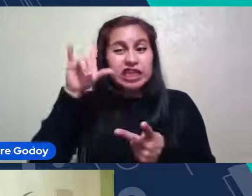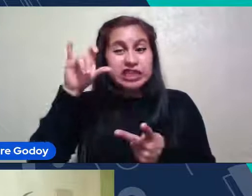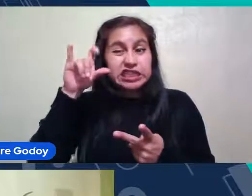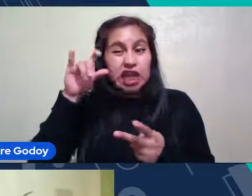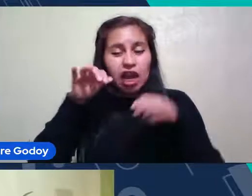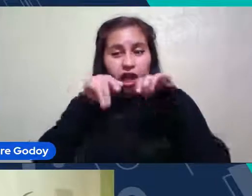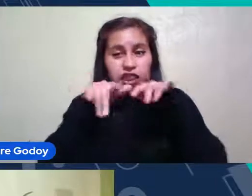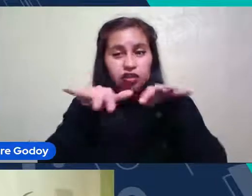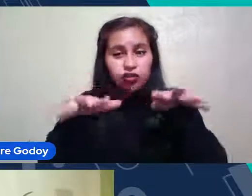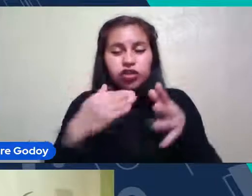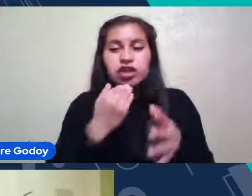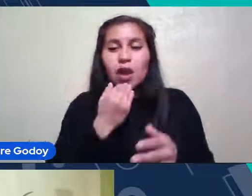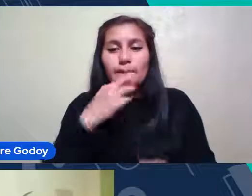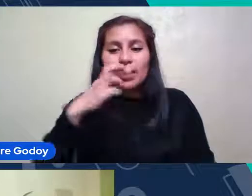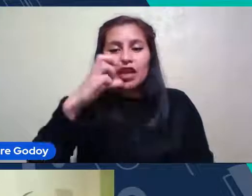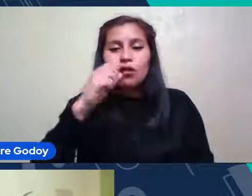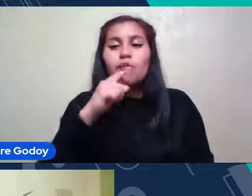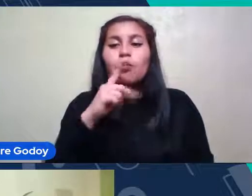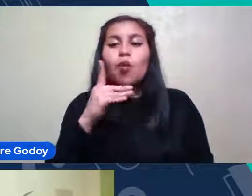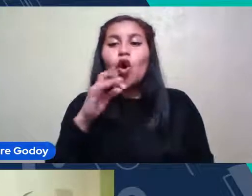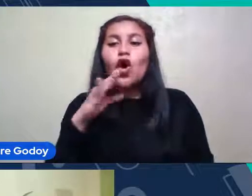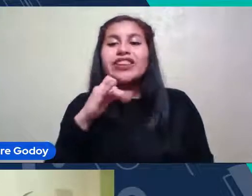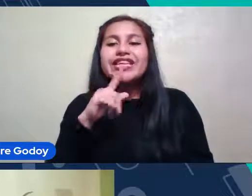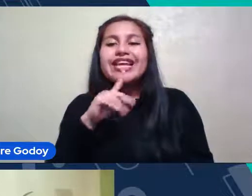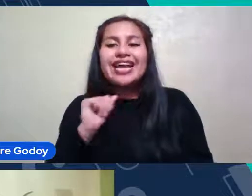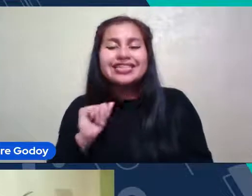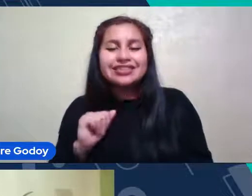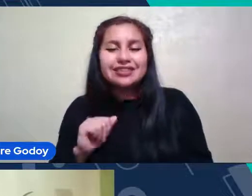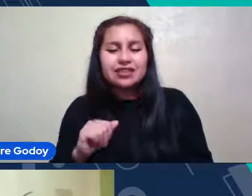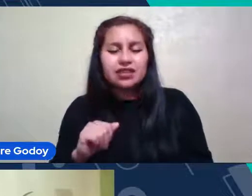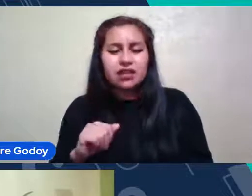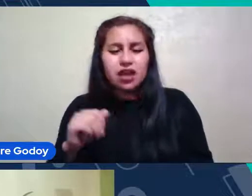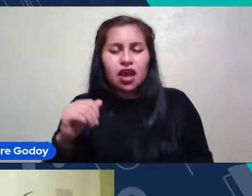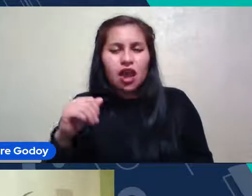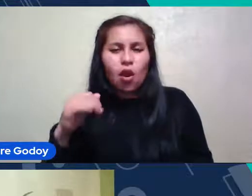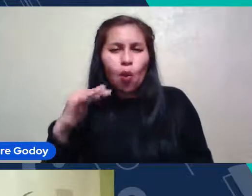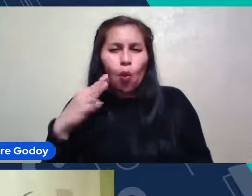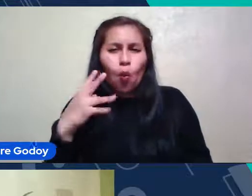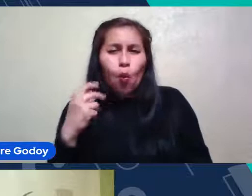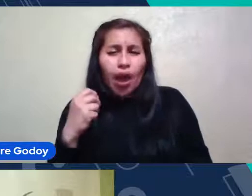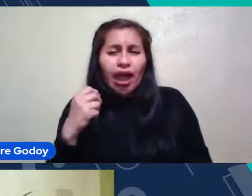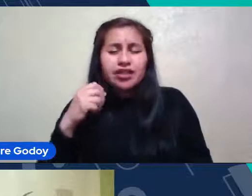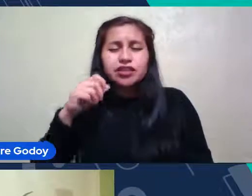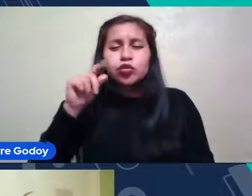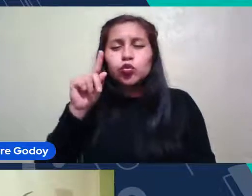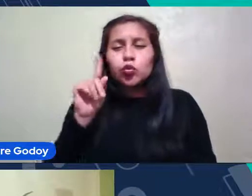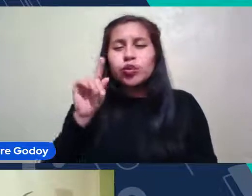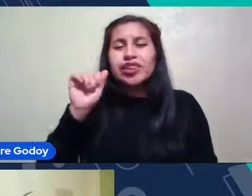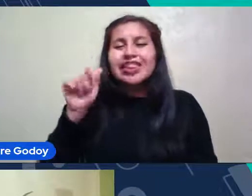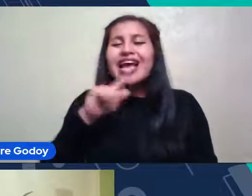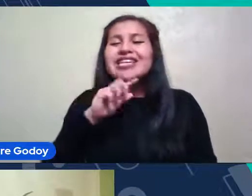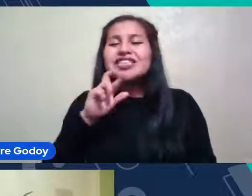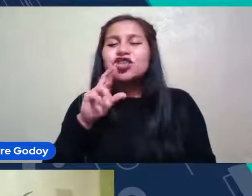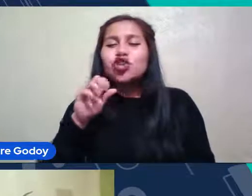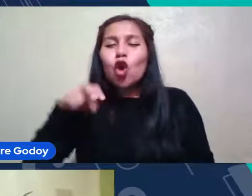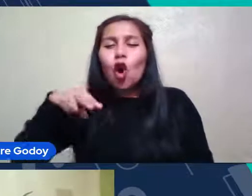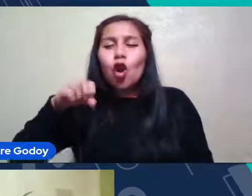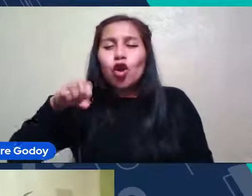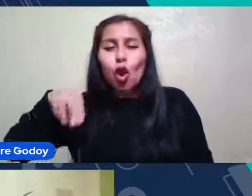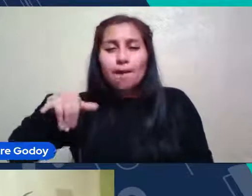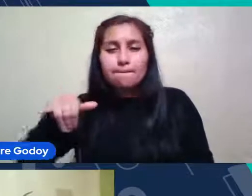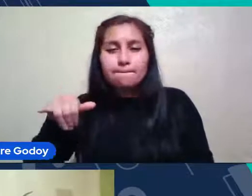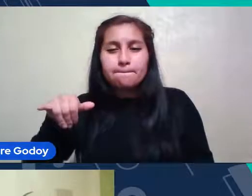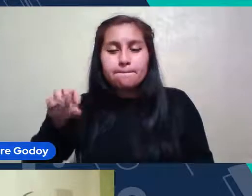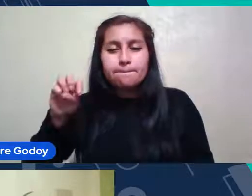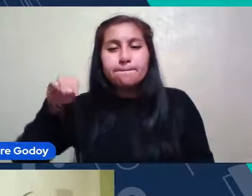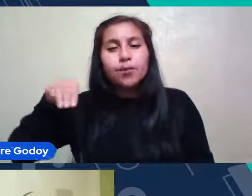Tengo Un Podcast Que Se Llama Quantum Astronomy Para Que Lo Busquen En Su Plataforma Favorita Está En Spotify Por Ejemplo